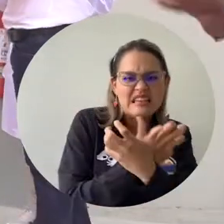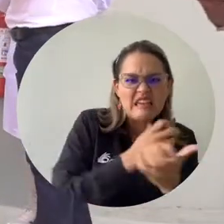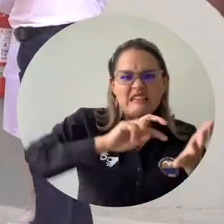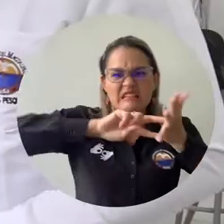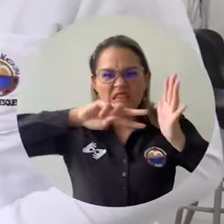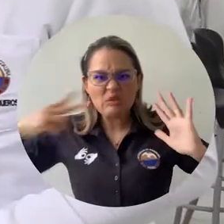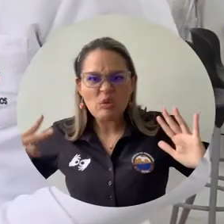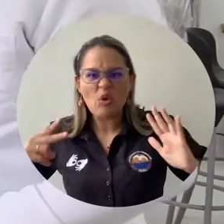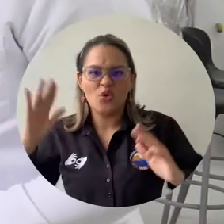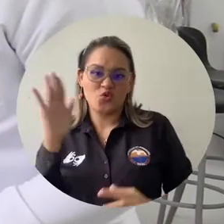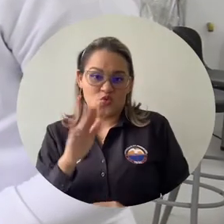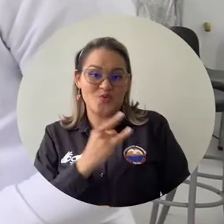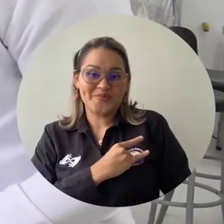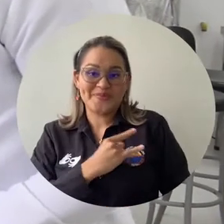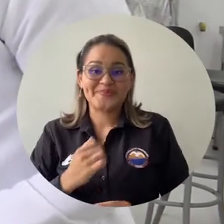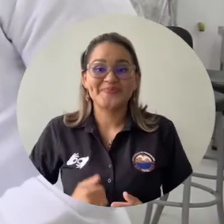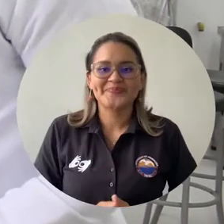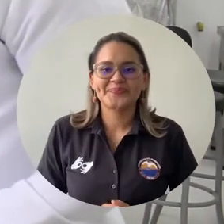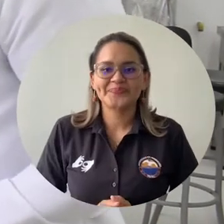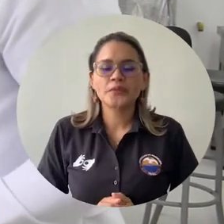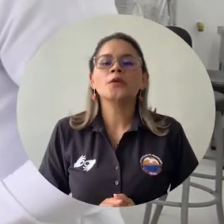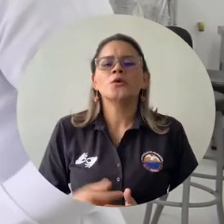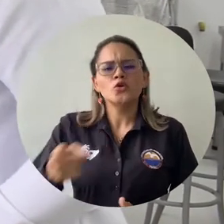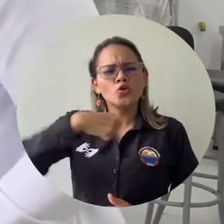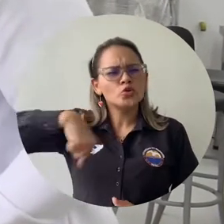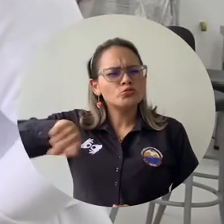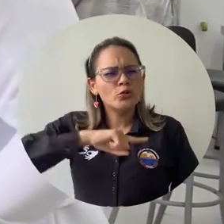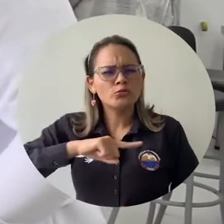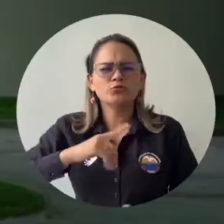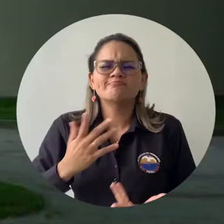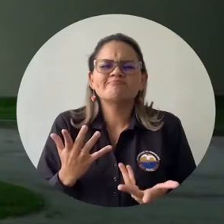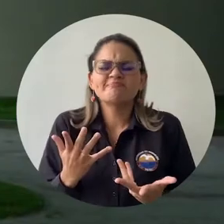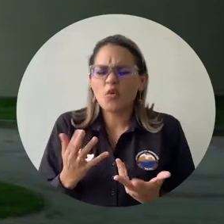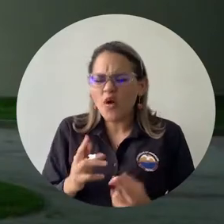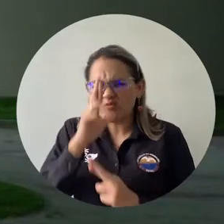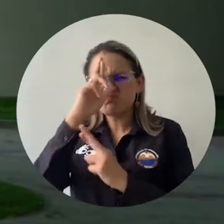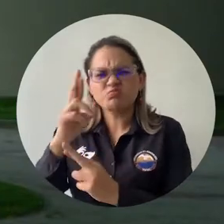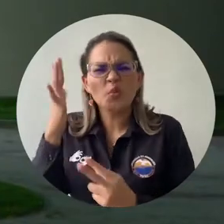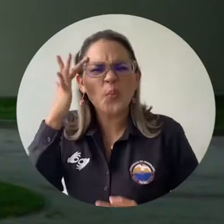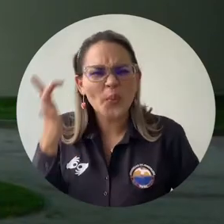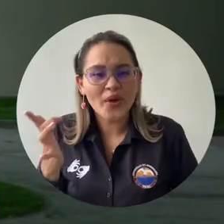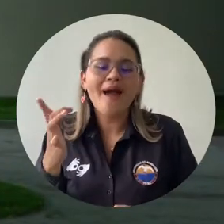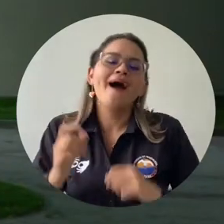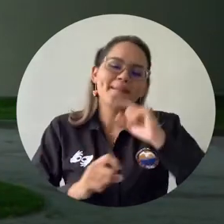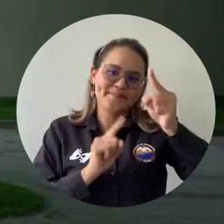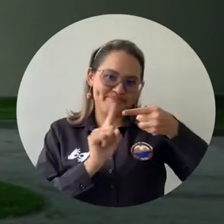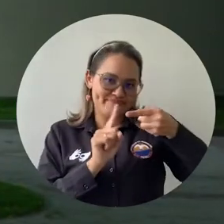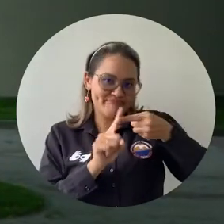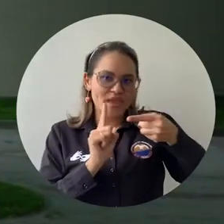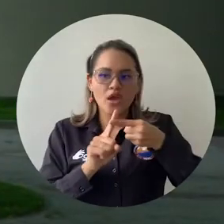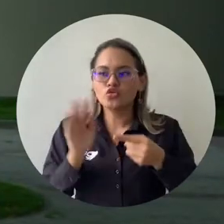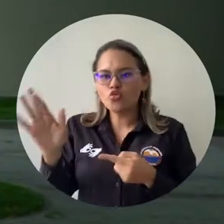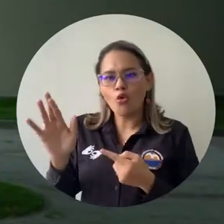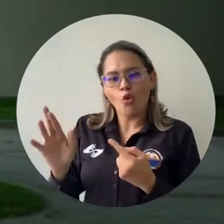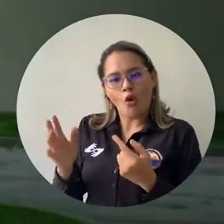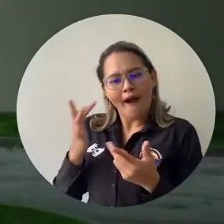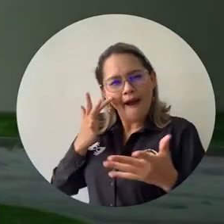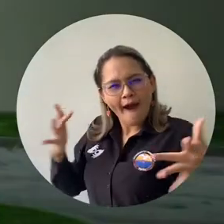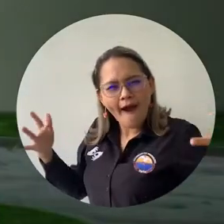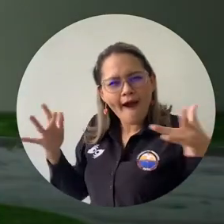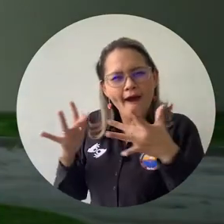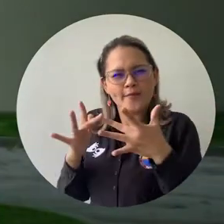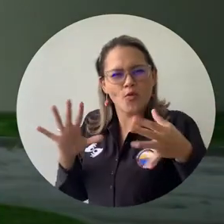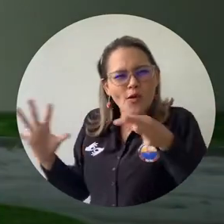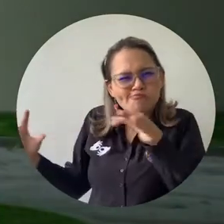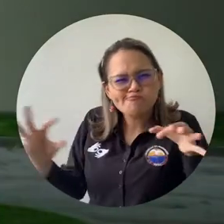desarrollo de ciencia y tecnología y en educación superior. Lo que queremos nosotros con esto, primero es agradecerle al rector la